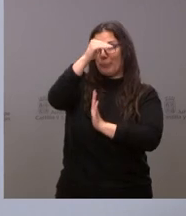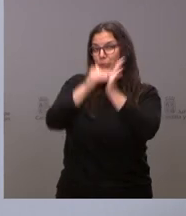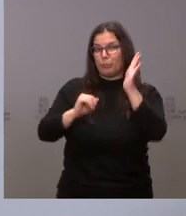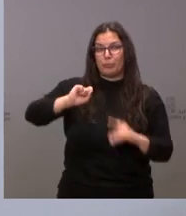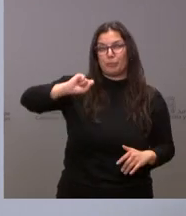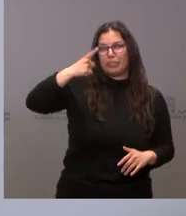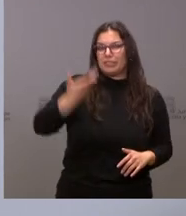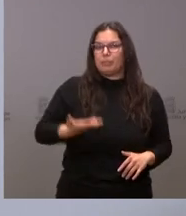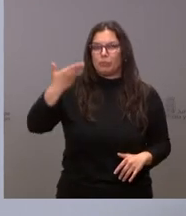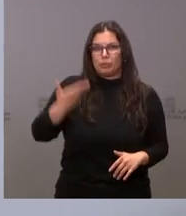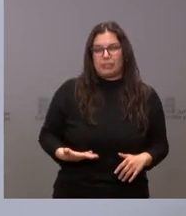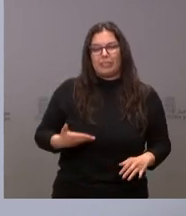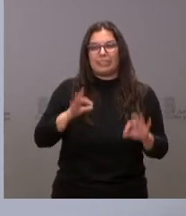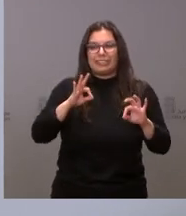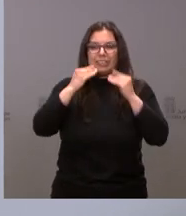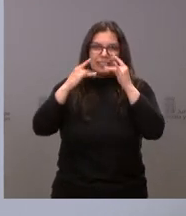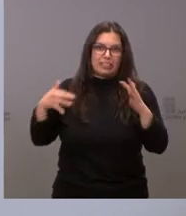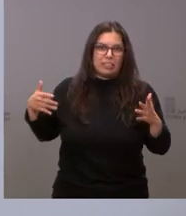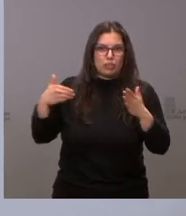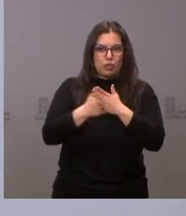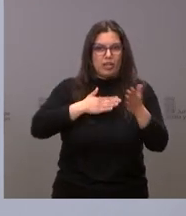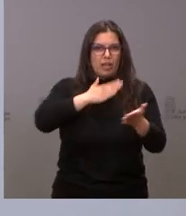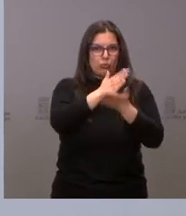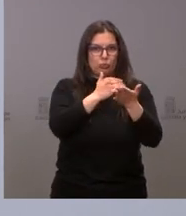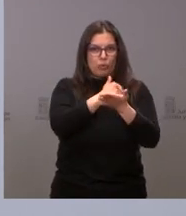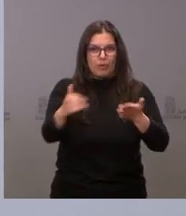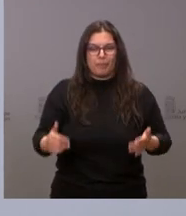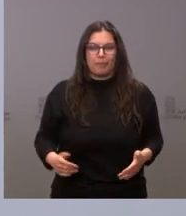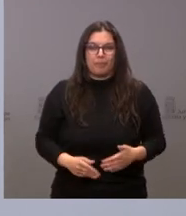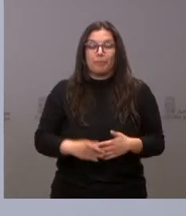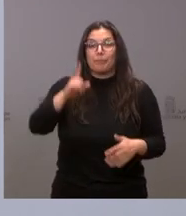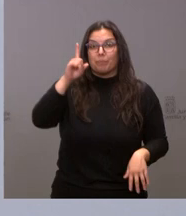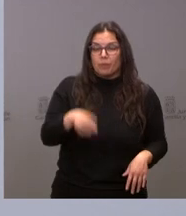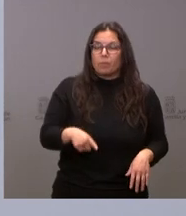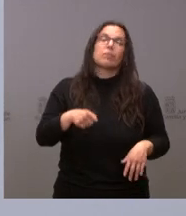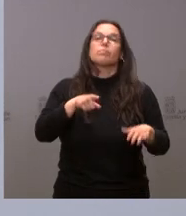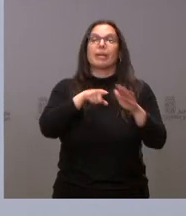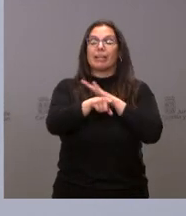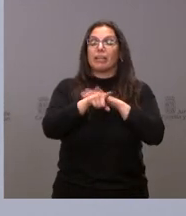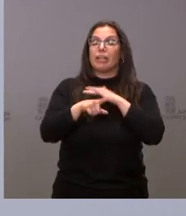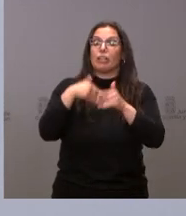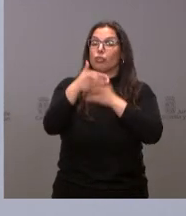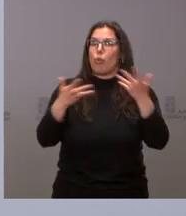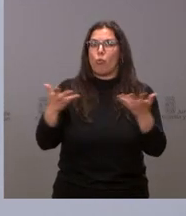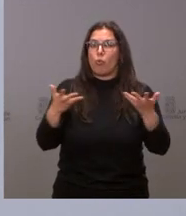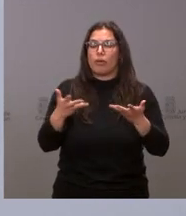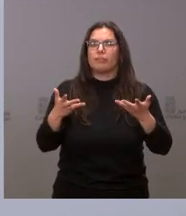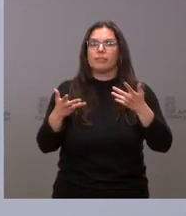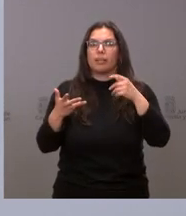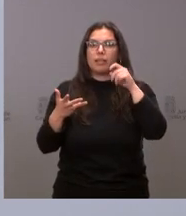importante de nuestra historia autonómica. Vamos a tramitar de manera urgente